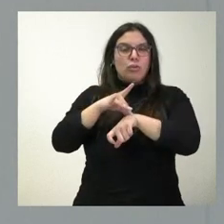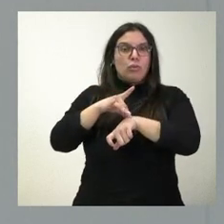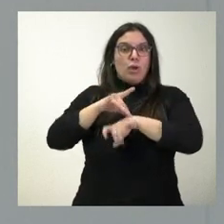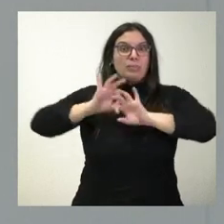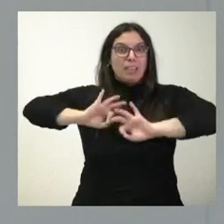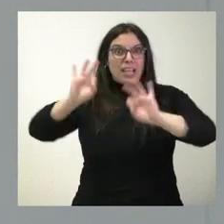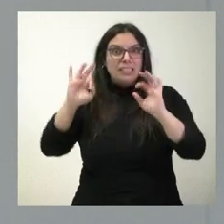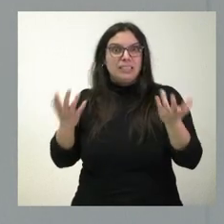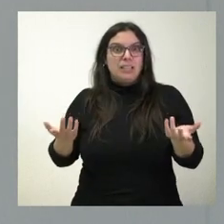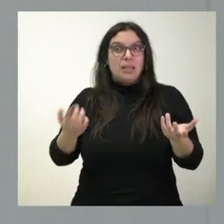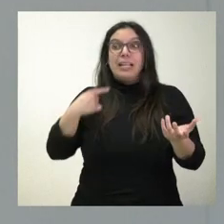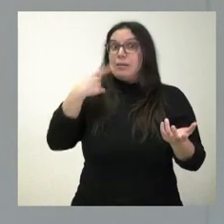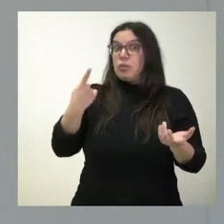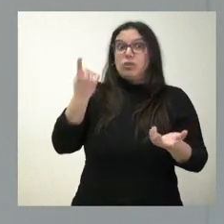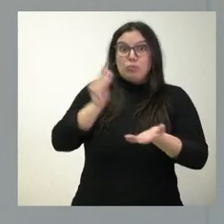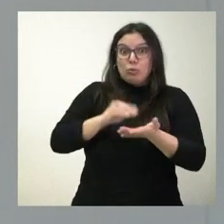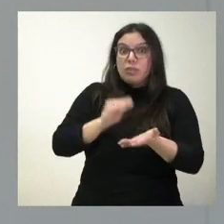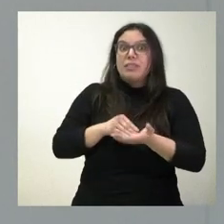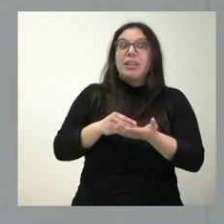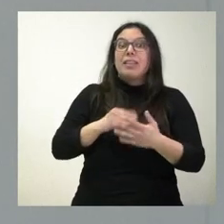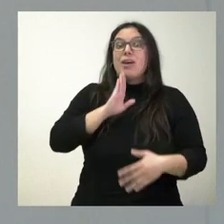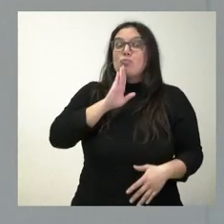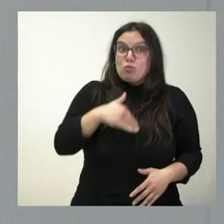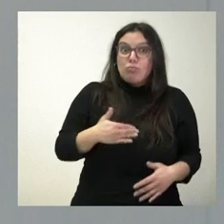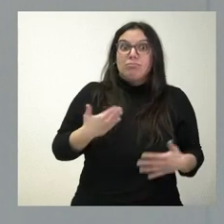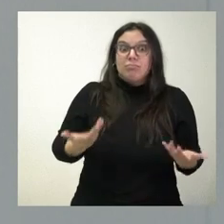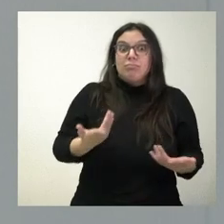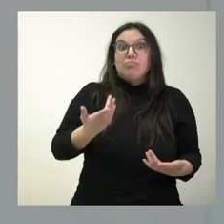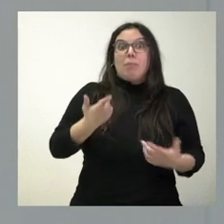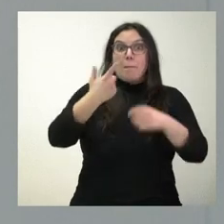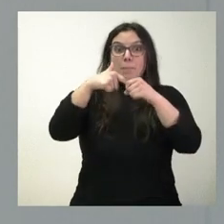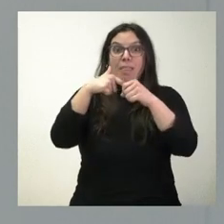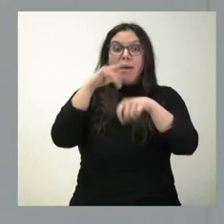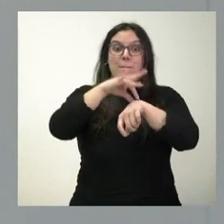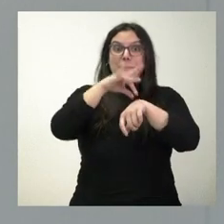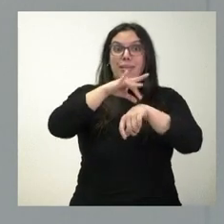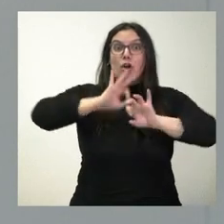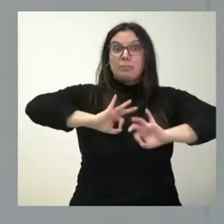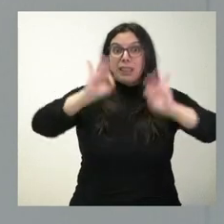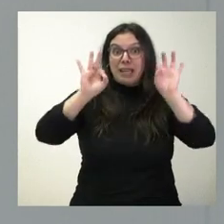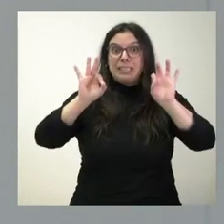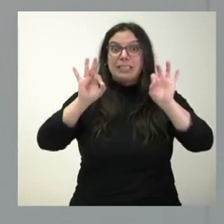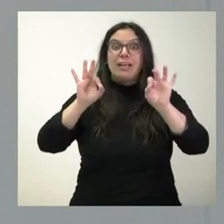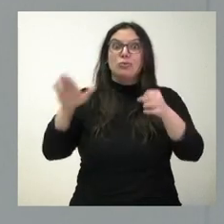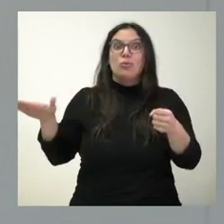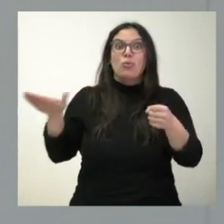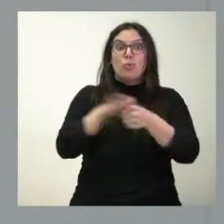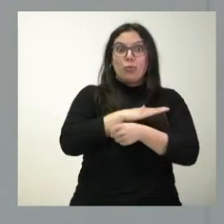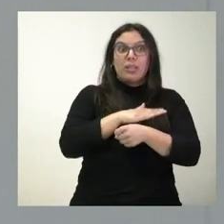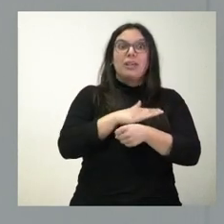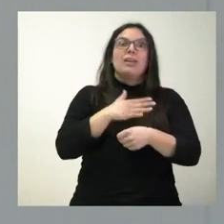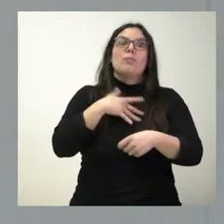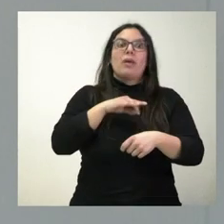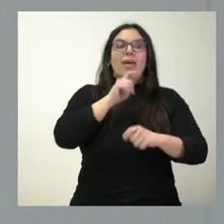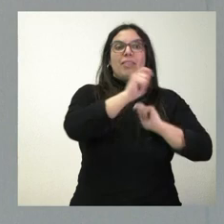dicho, que sería bueno que todas las plazas de médicos especialistas se pudieran otorgar